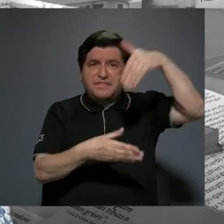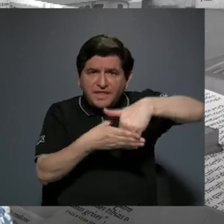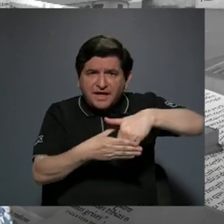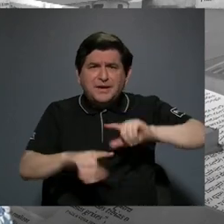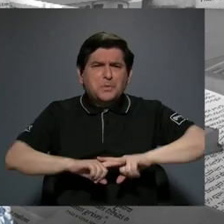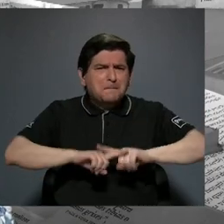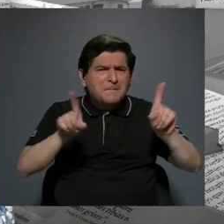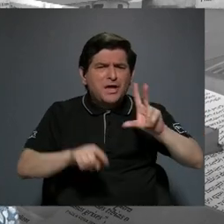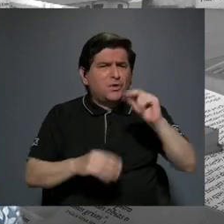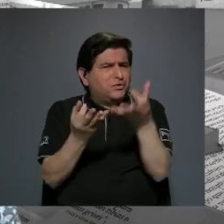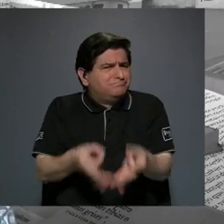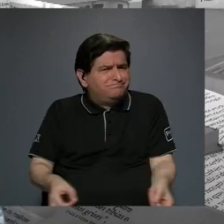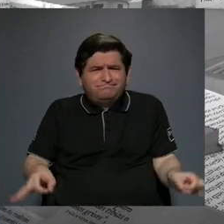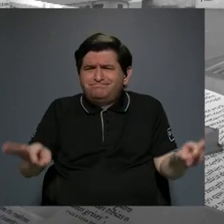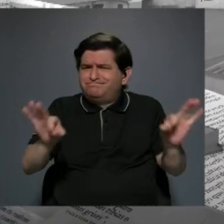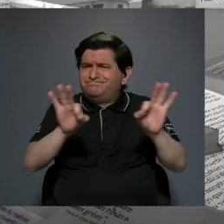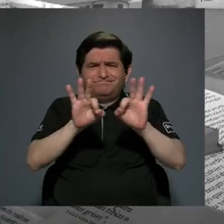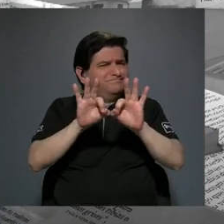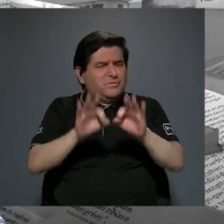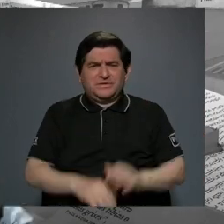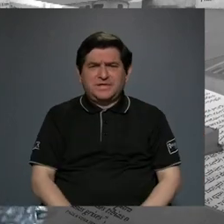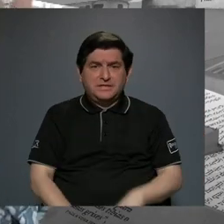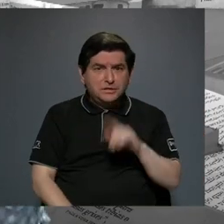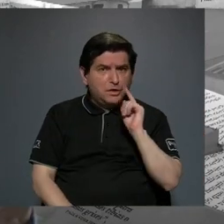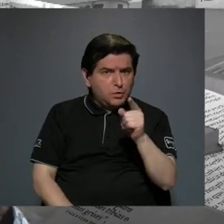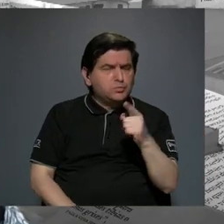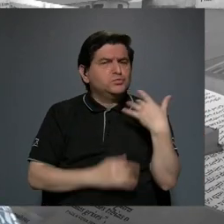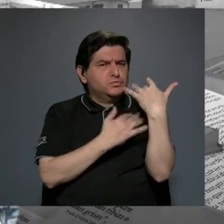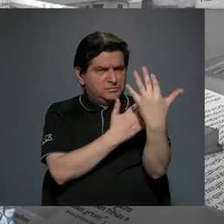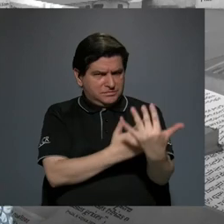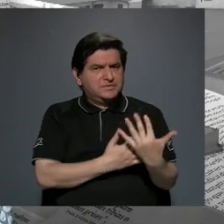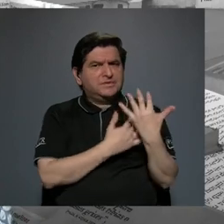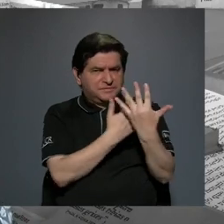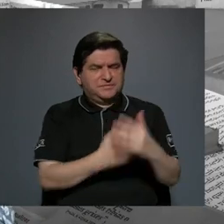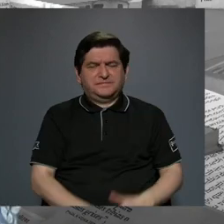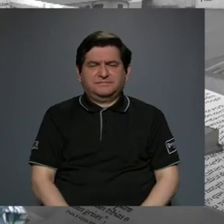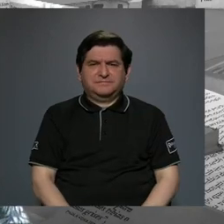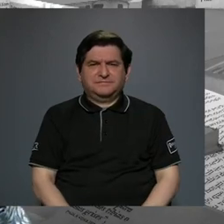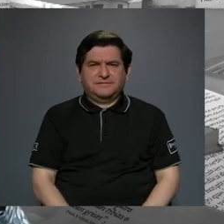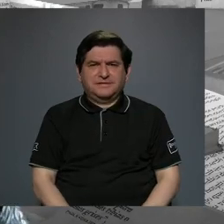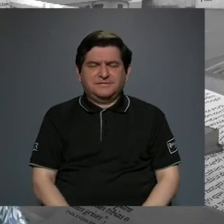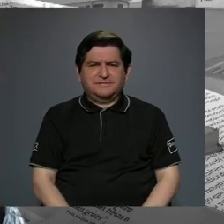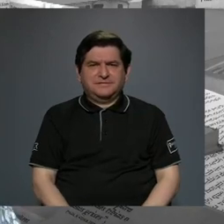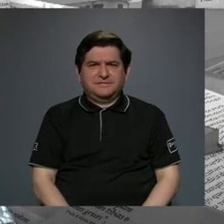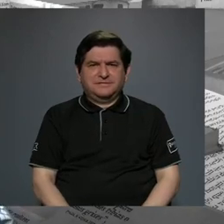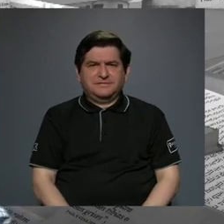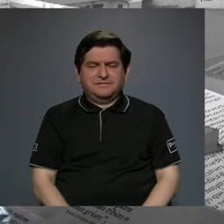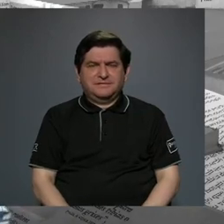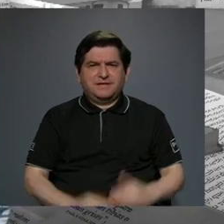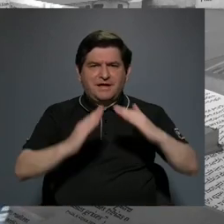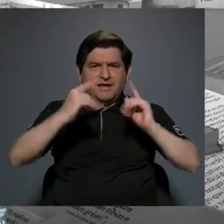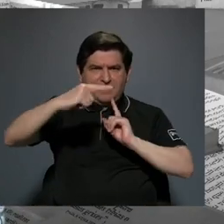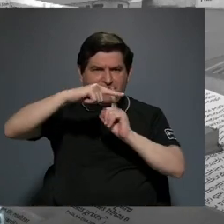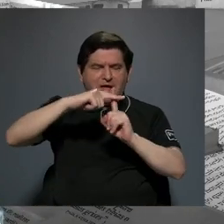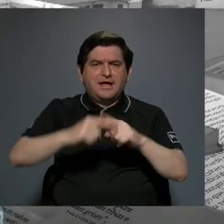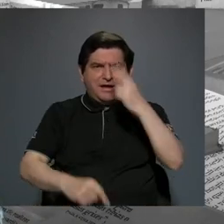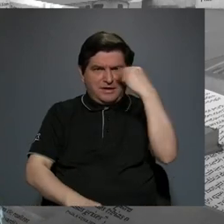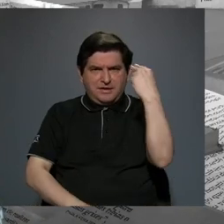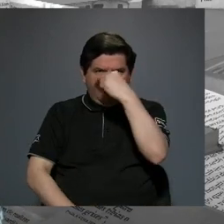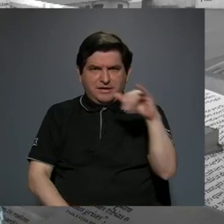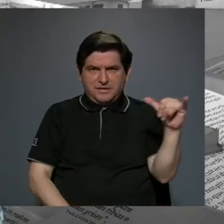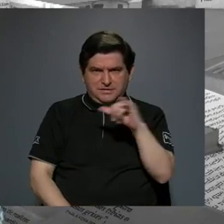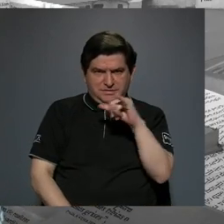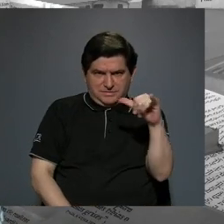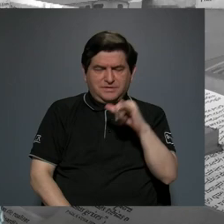se le ha dado la importancia que ustedes esperarían. Inclusive, la Iglesia Católica también está,